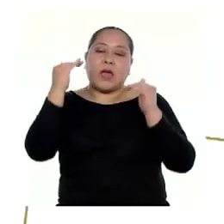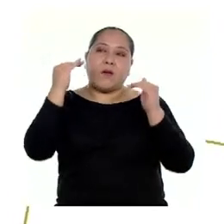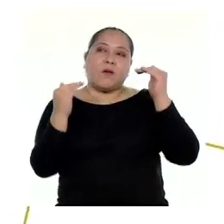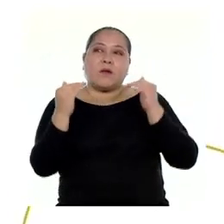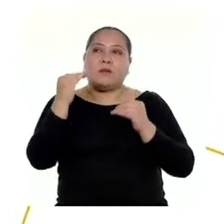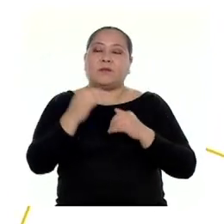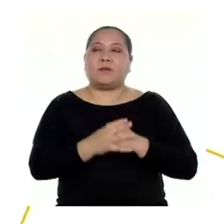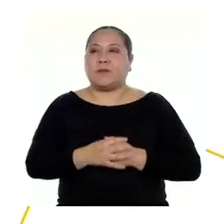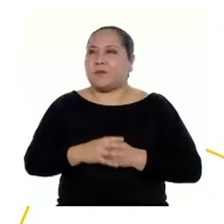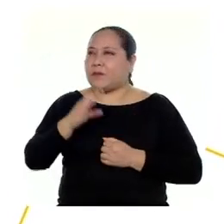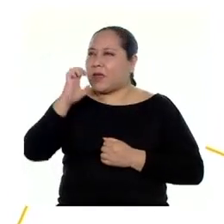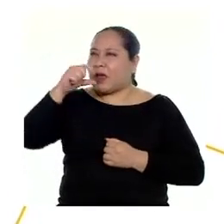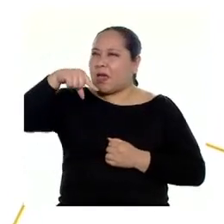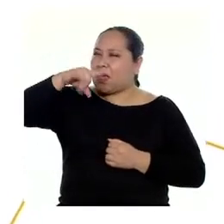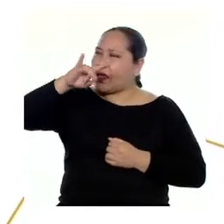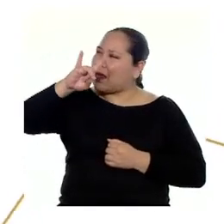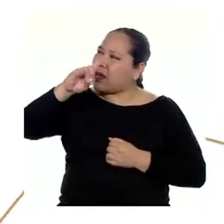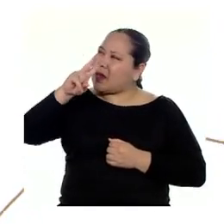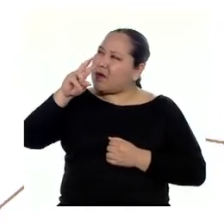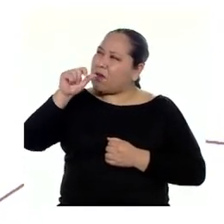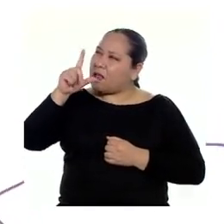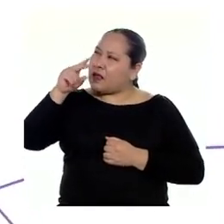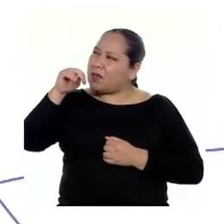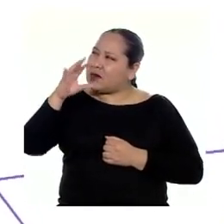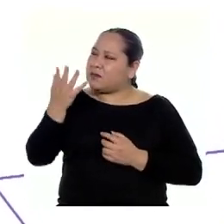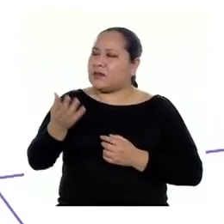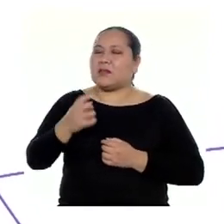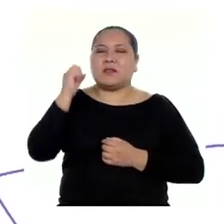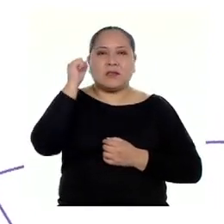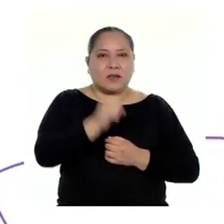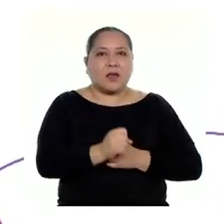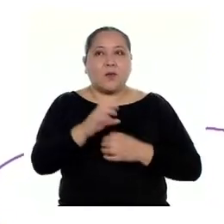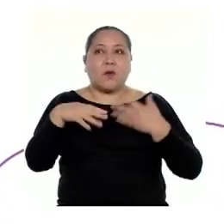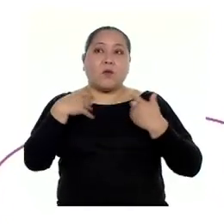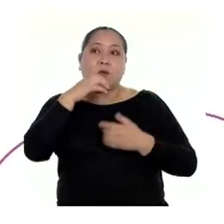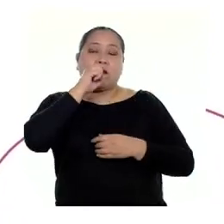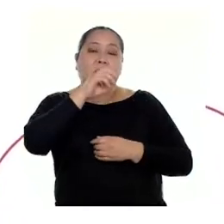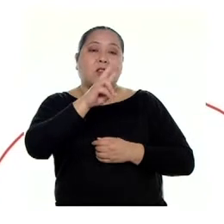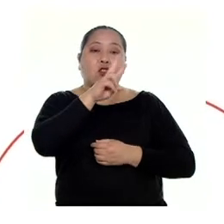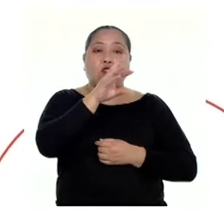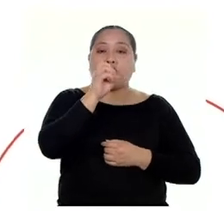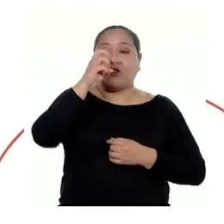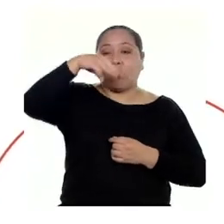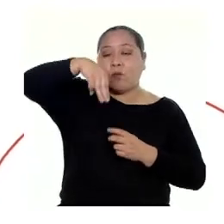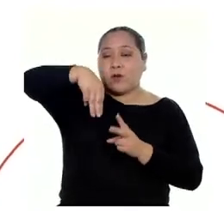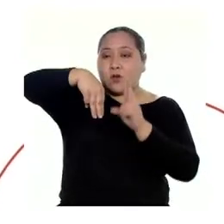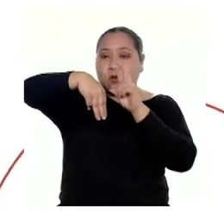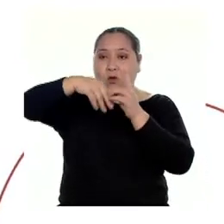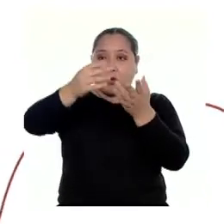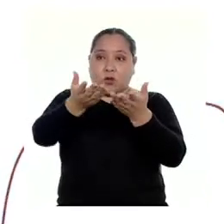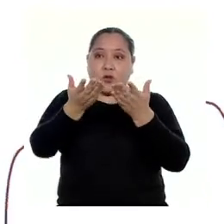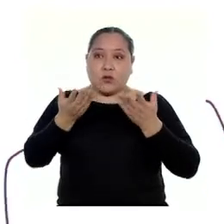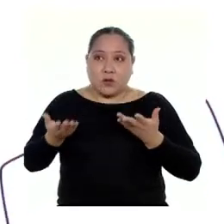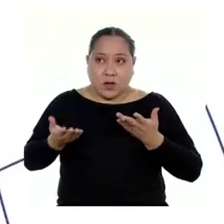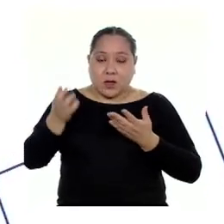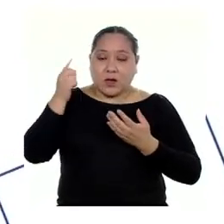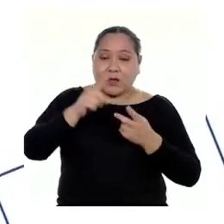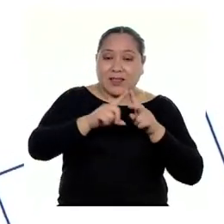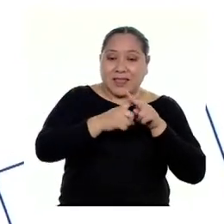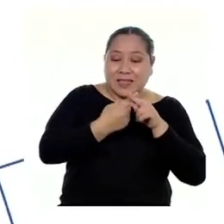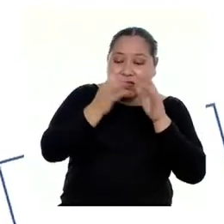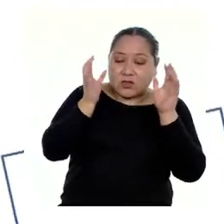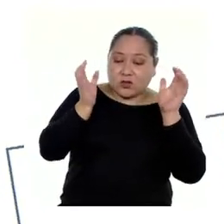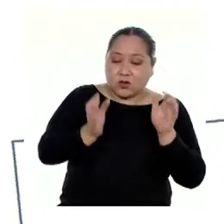¿Equivalencia? Sí. Podemos decir que los 200 metros cuadrados que nos dan como área inicial